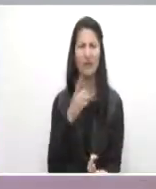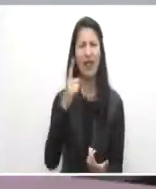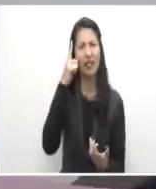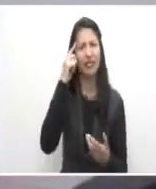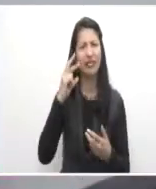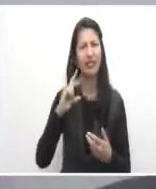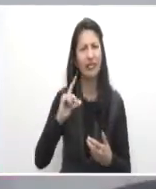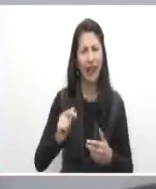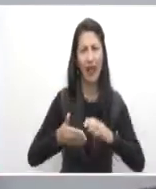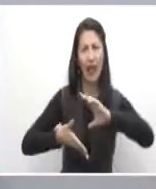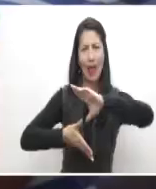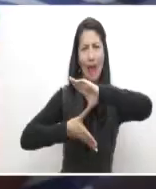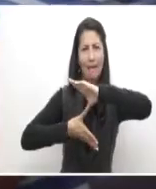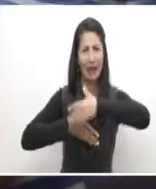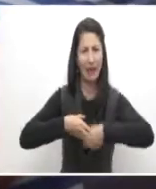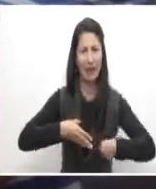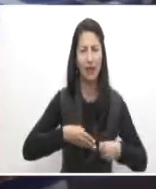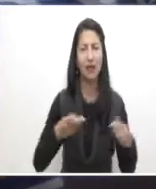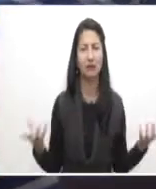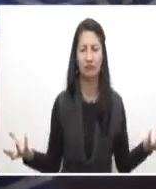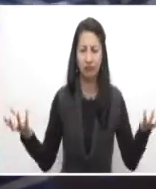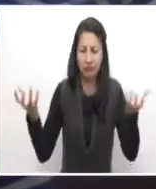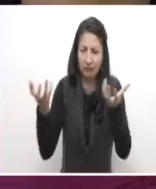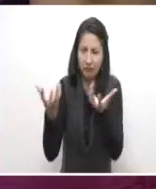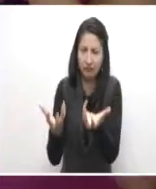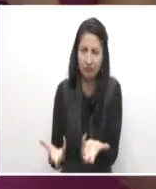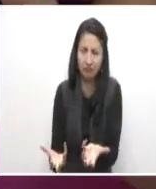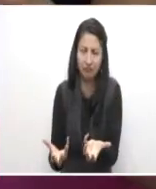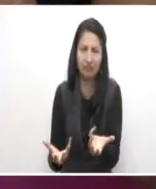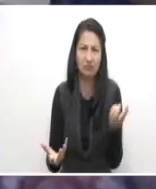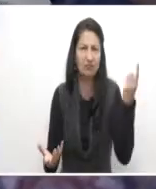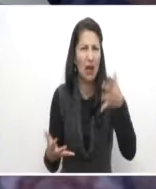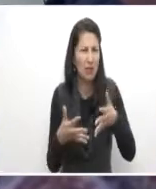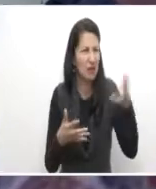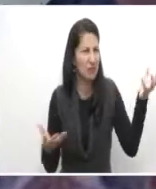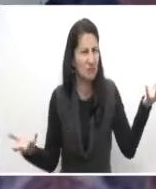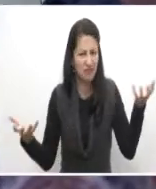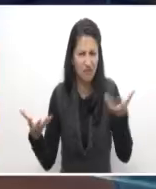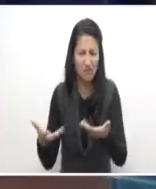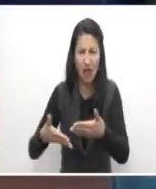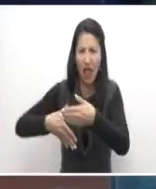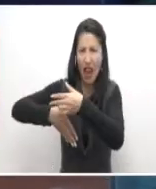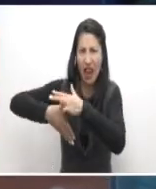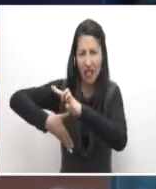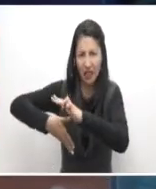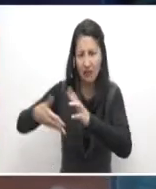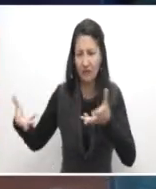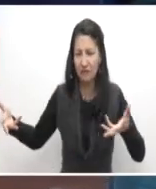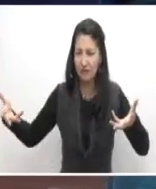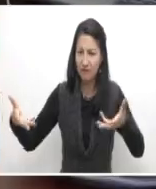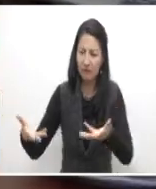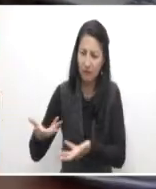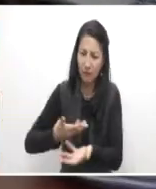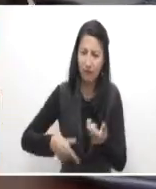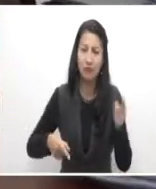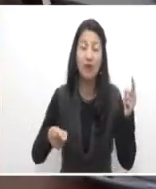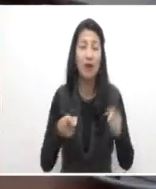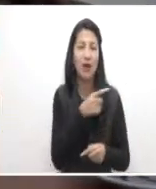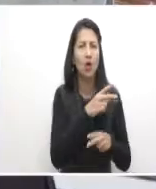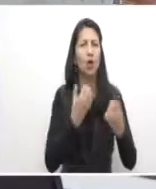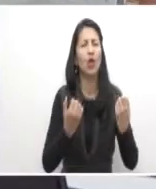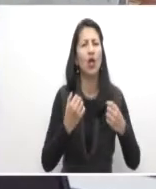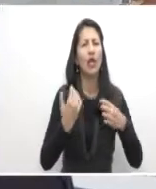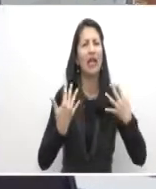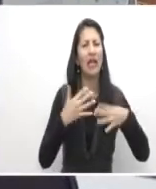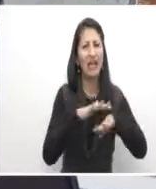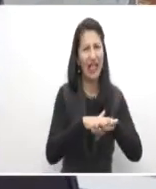intercambio entre estudiantes de Estados Unidos con estudiantes de América Latina y el Caribe, siete estudiantes de infraestructura de redes del